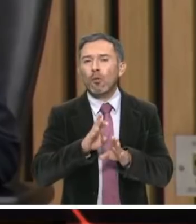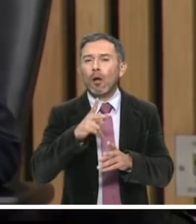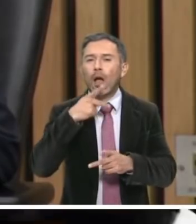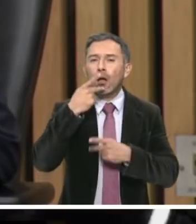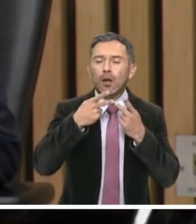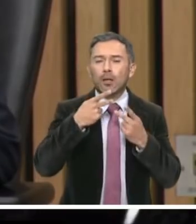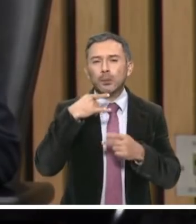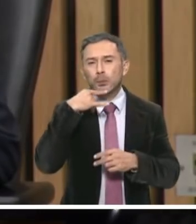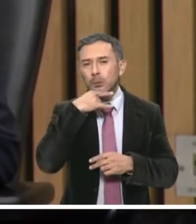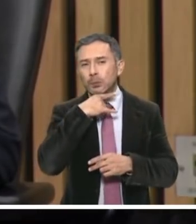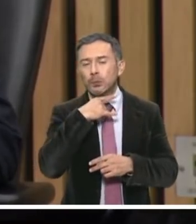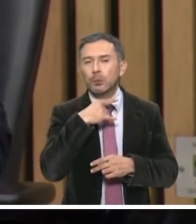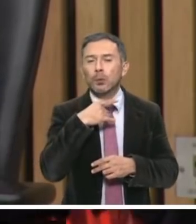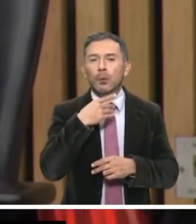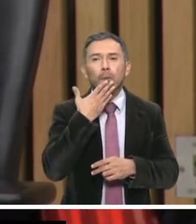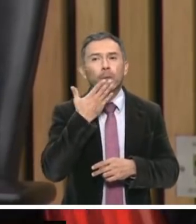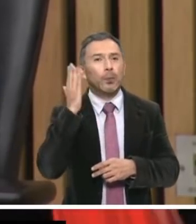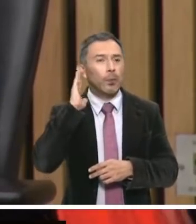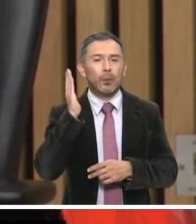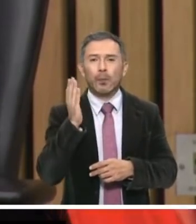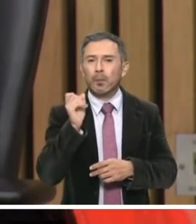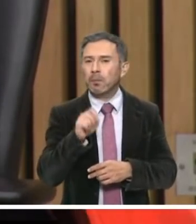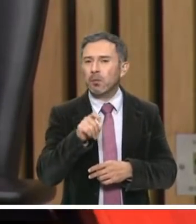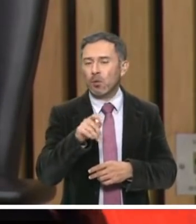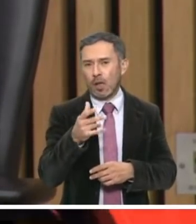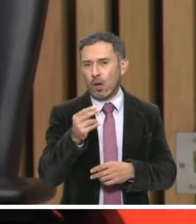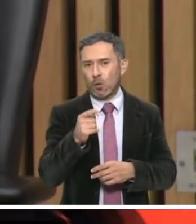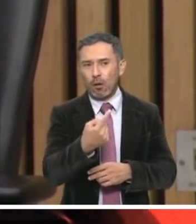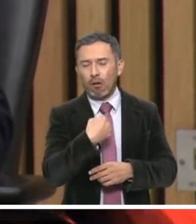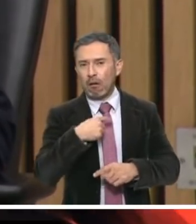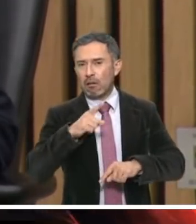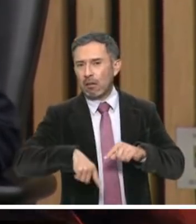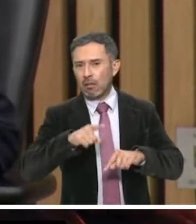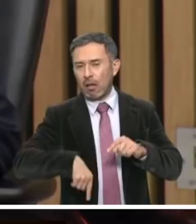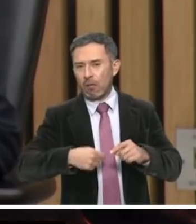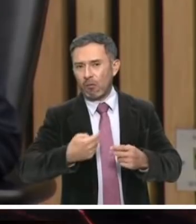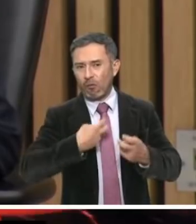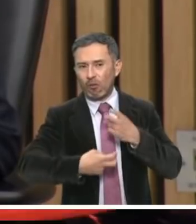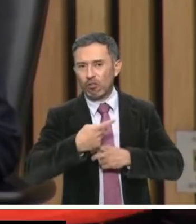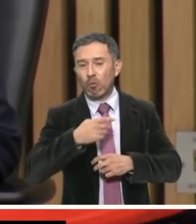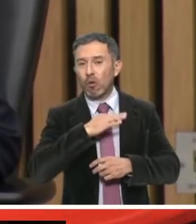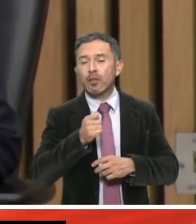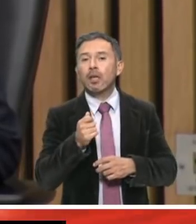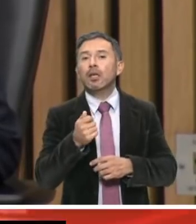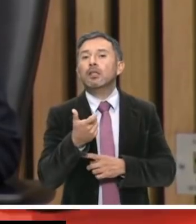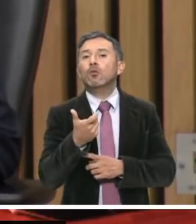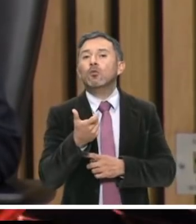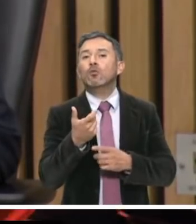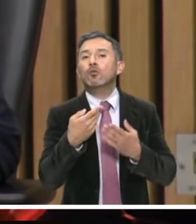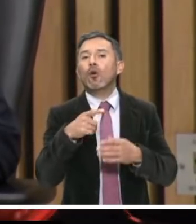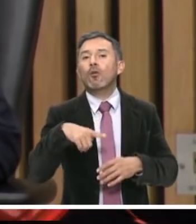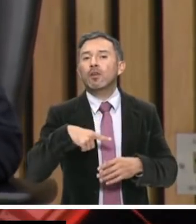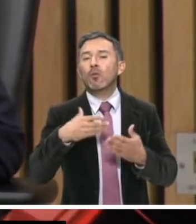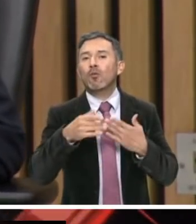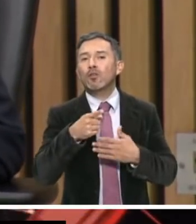y tampoco descalificarnos diciendo que no hemos regresado los recursos públicos